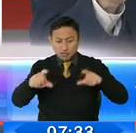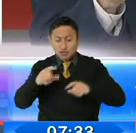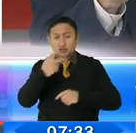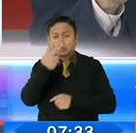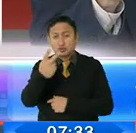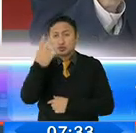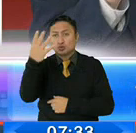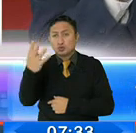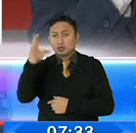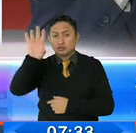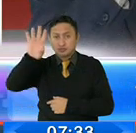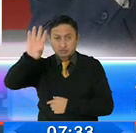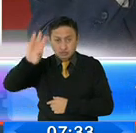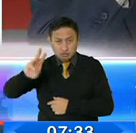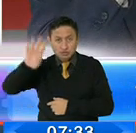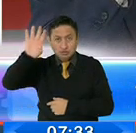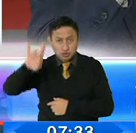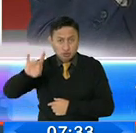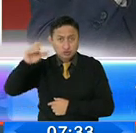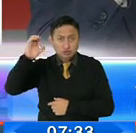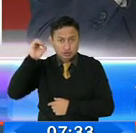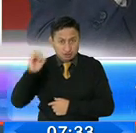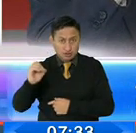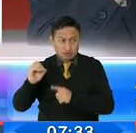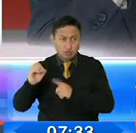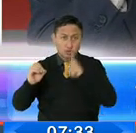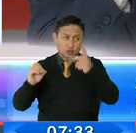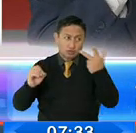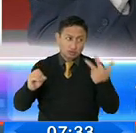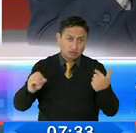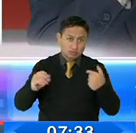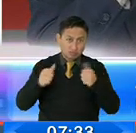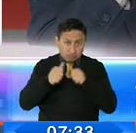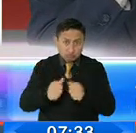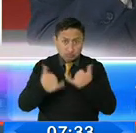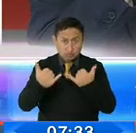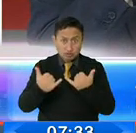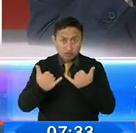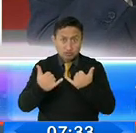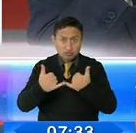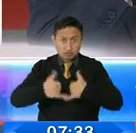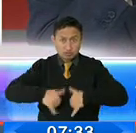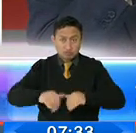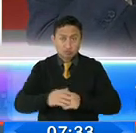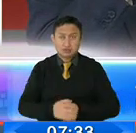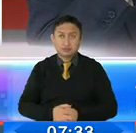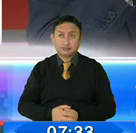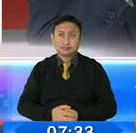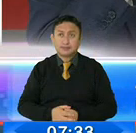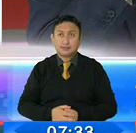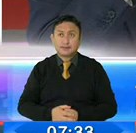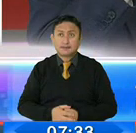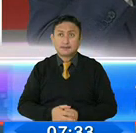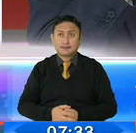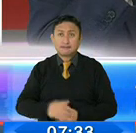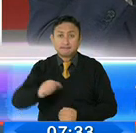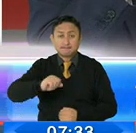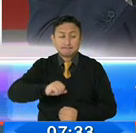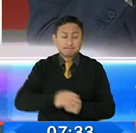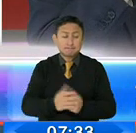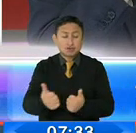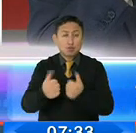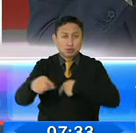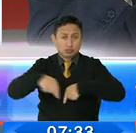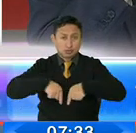pares en pares, ¿ese resultado ha dado una buena movilidad a la ciudad? Sí, ha dado una buena movilidad y también ha